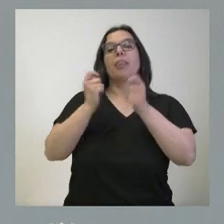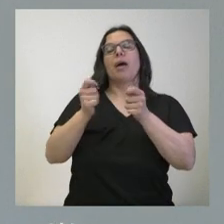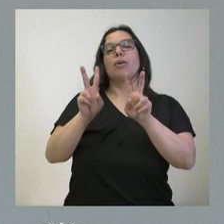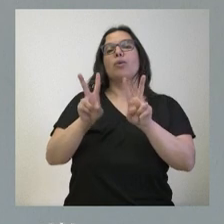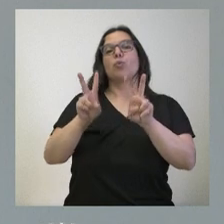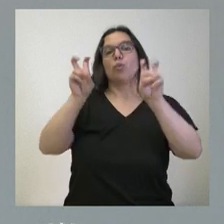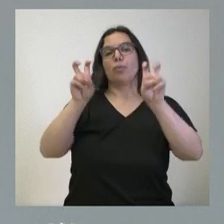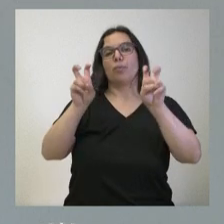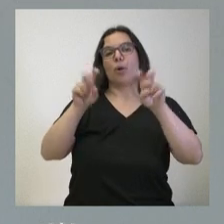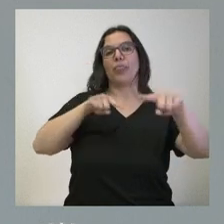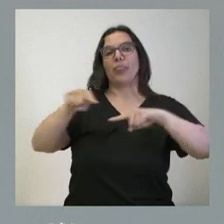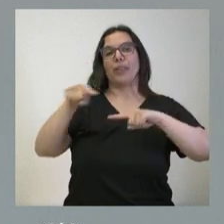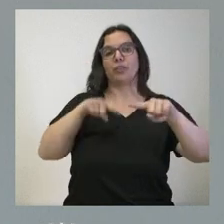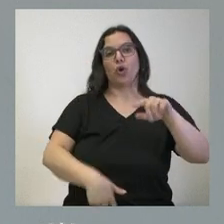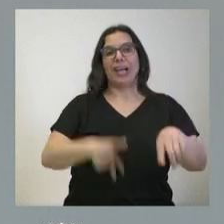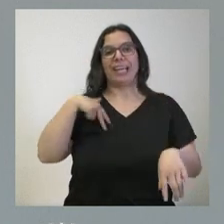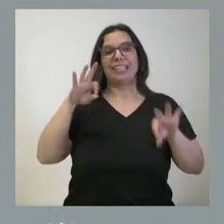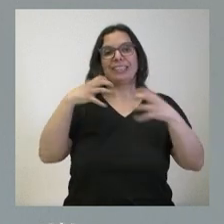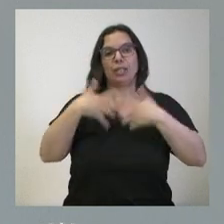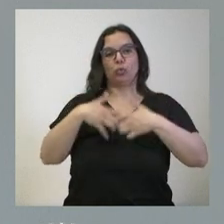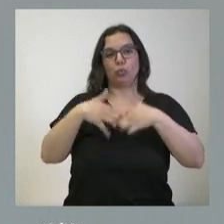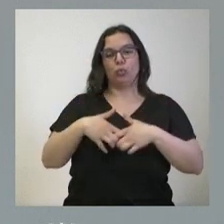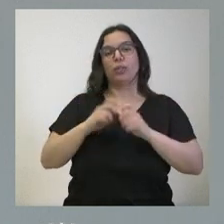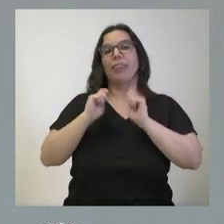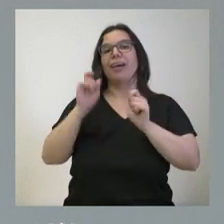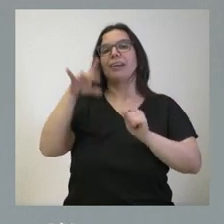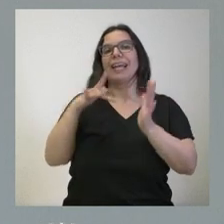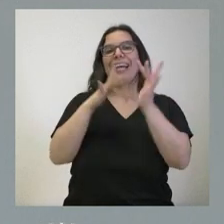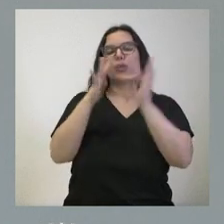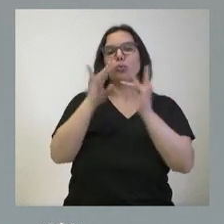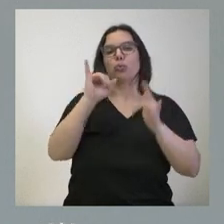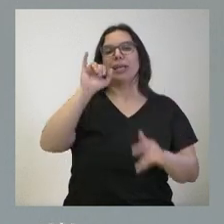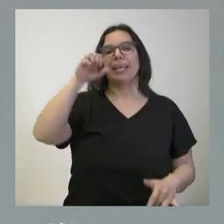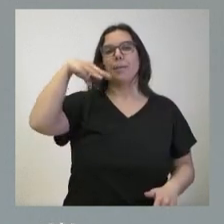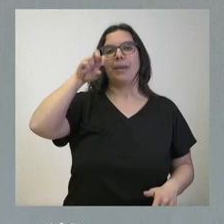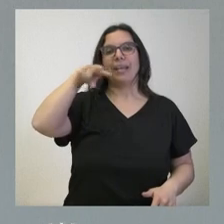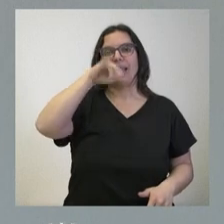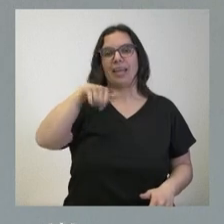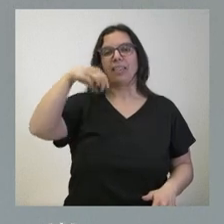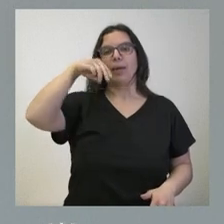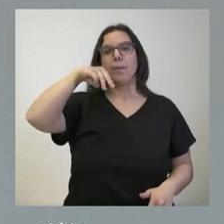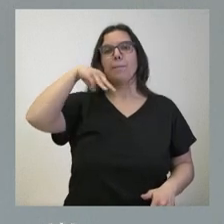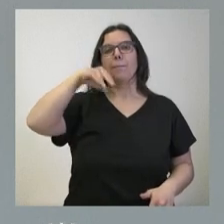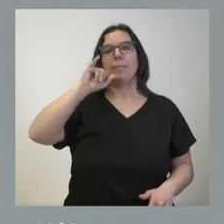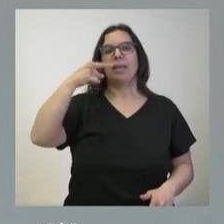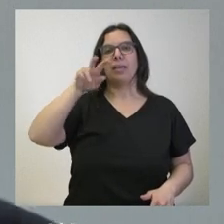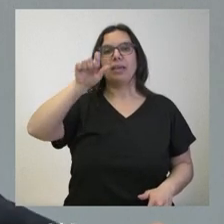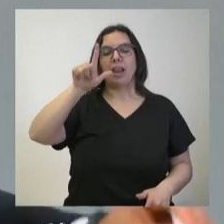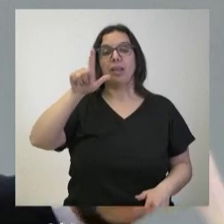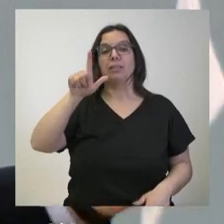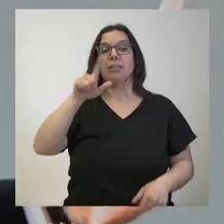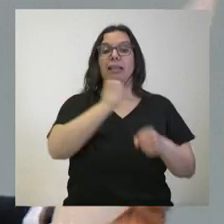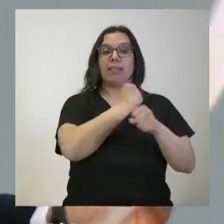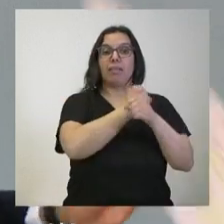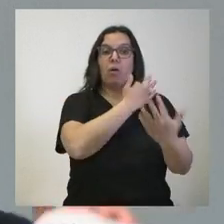director general de Industria en la persona de Jesús Jiménez Miguel. Agradecemos el trabajo